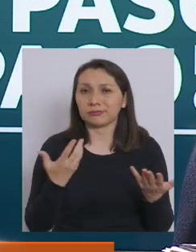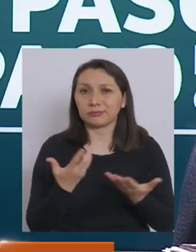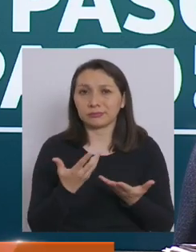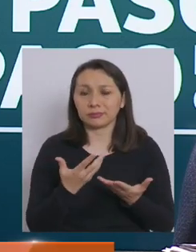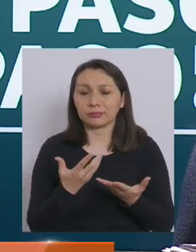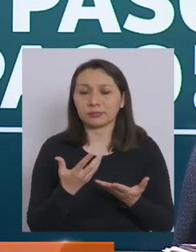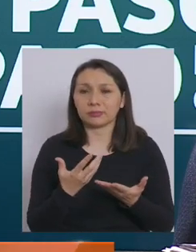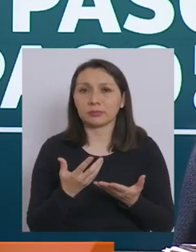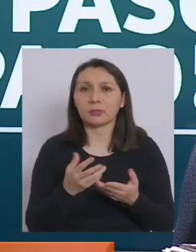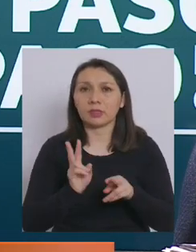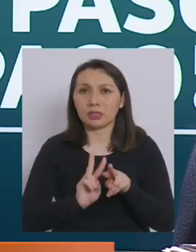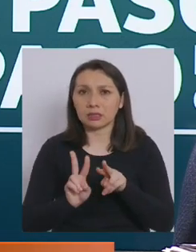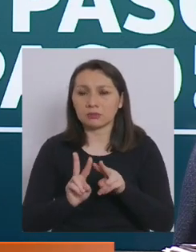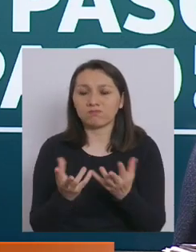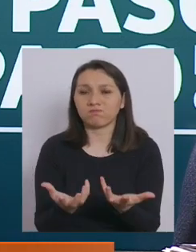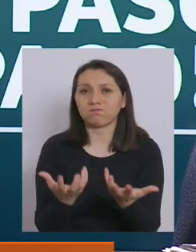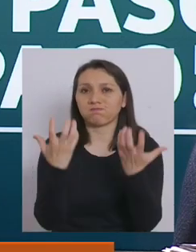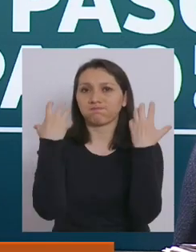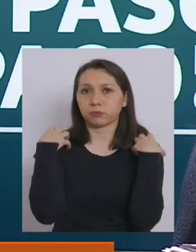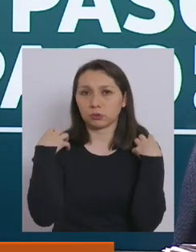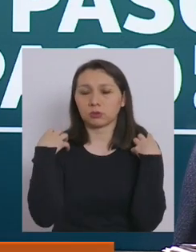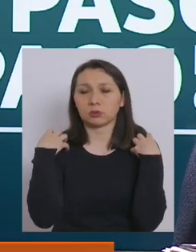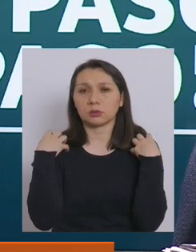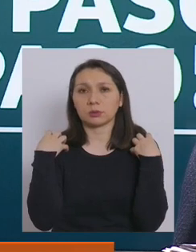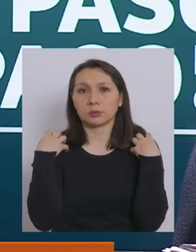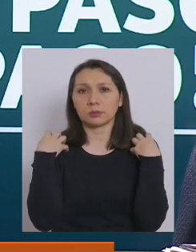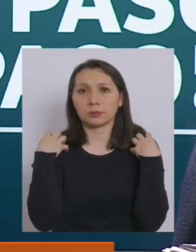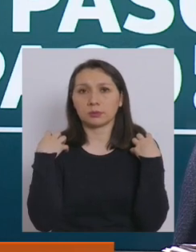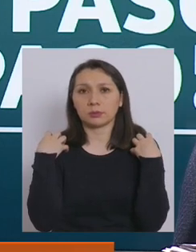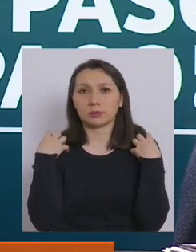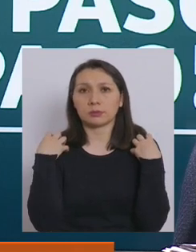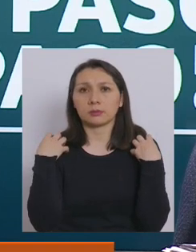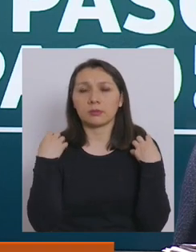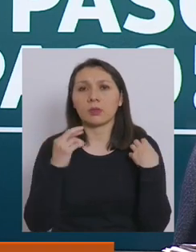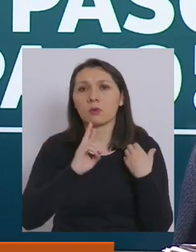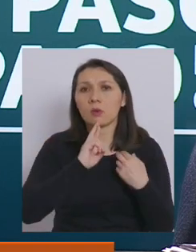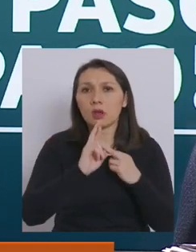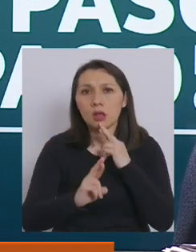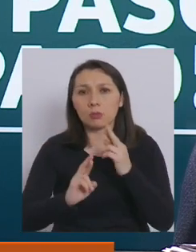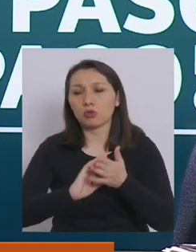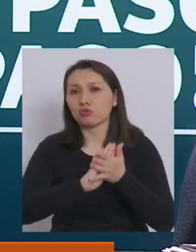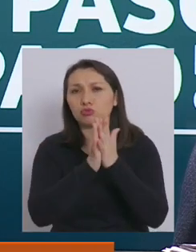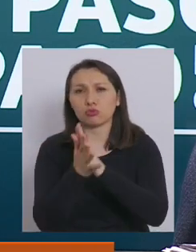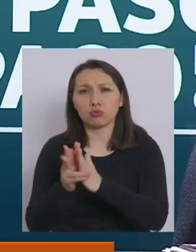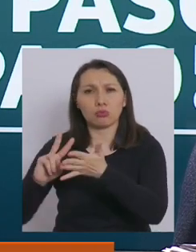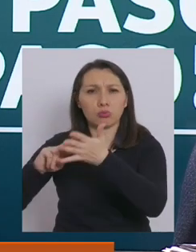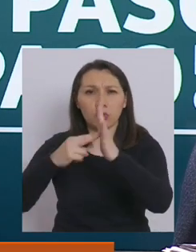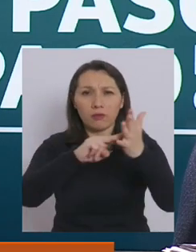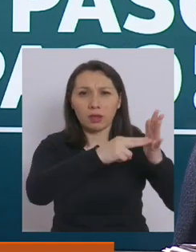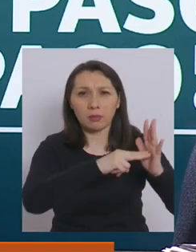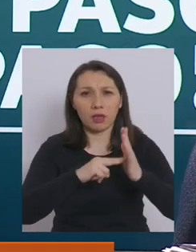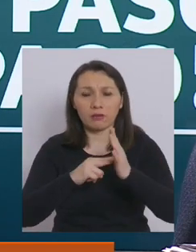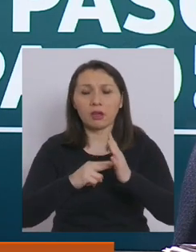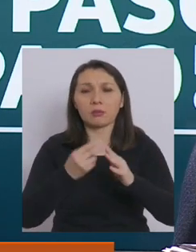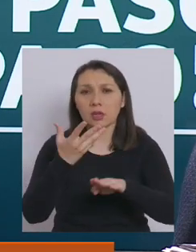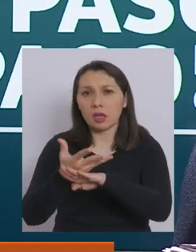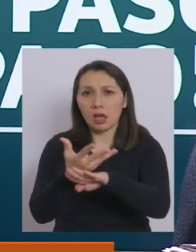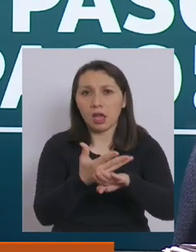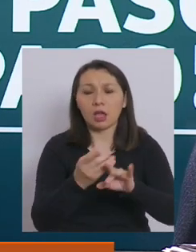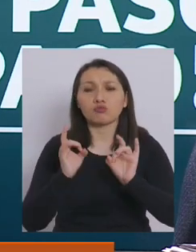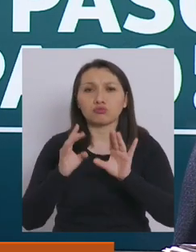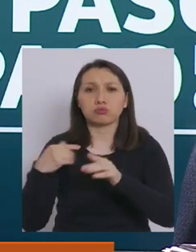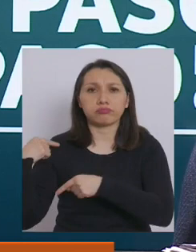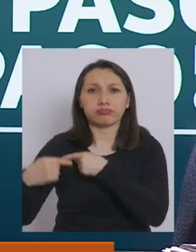es hacerme cargo de responder a todos los problemas que se han suscitado como